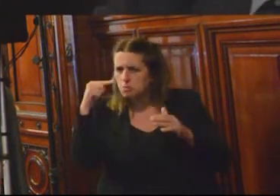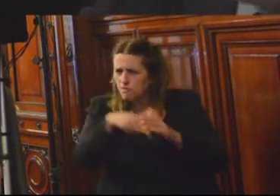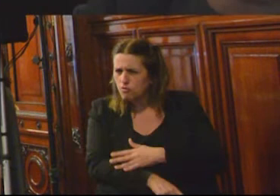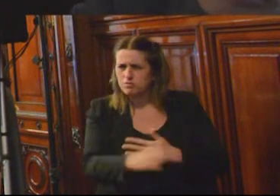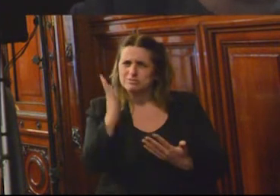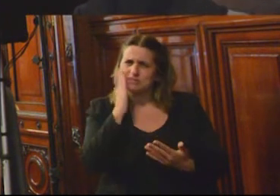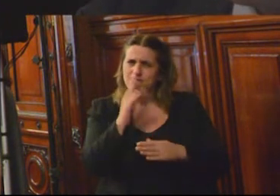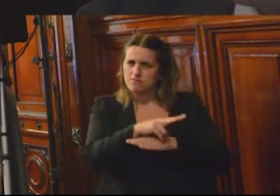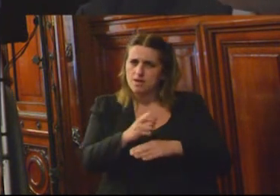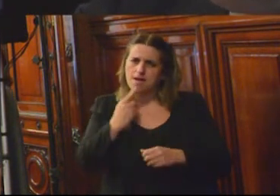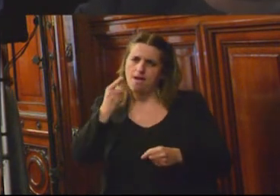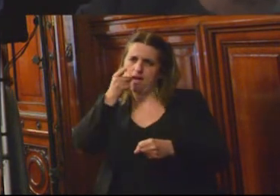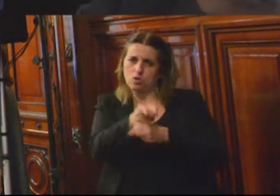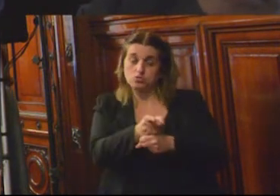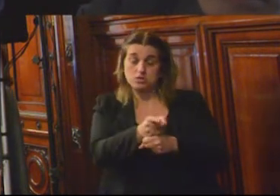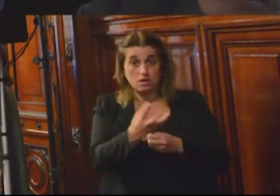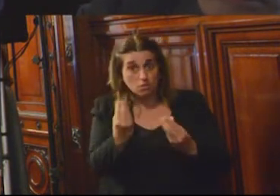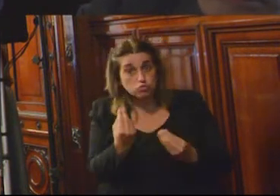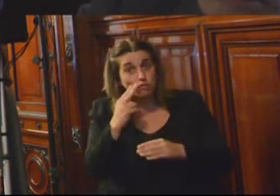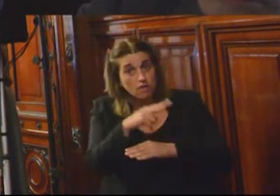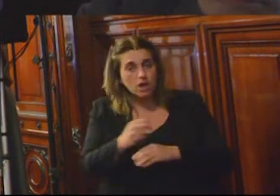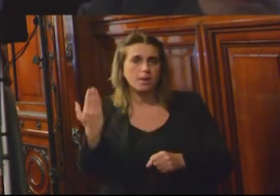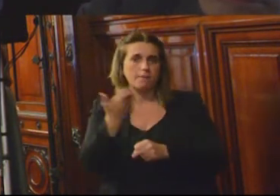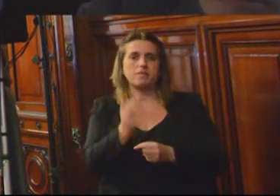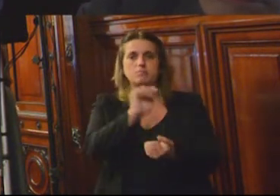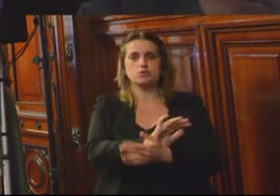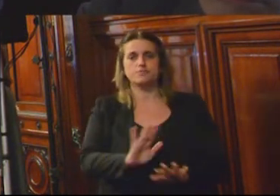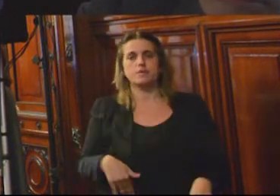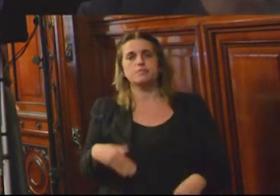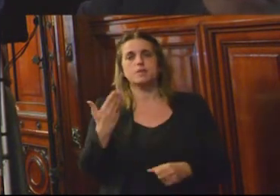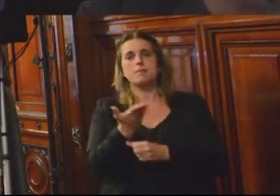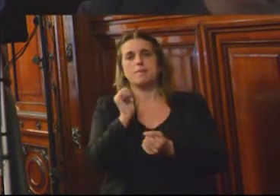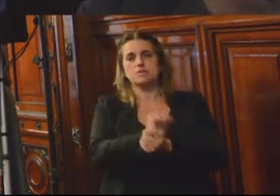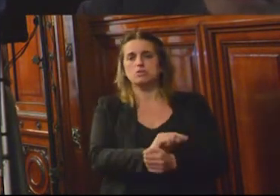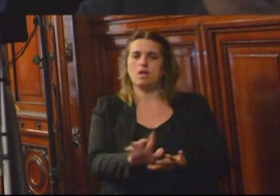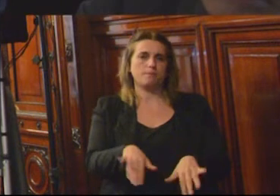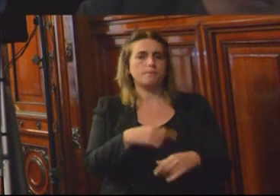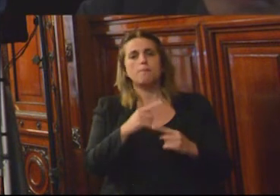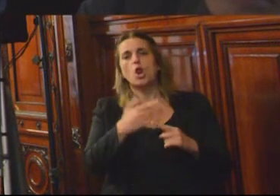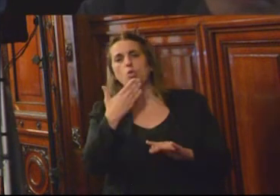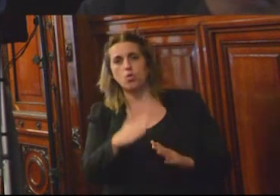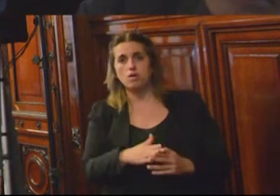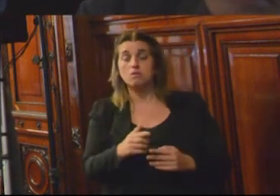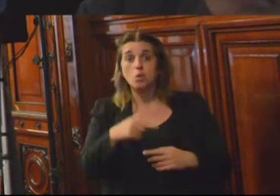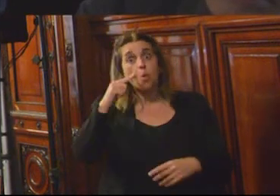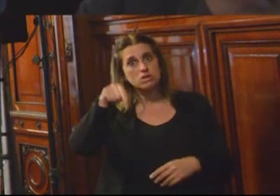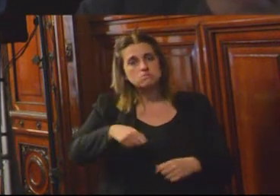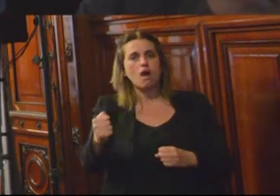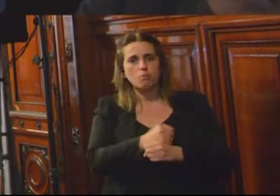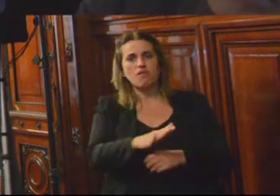acusación fiscal, muchos fiscales piden prisión preventiva y muchos jueces la otorgan.